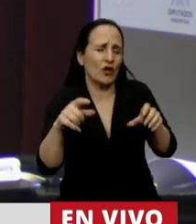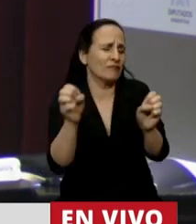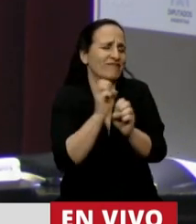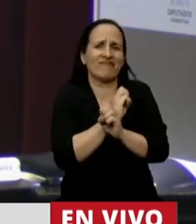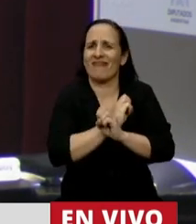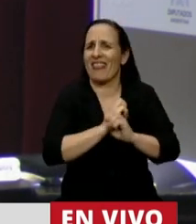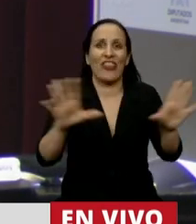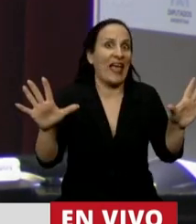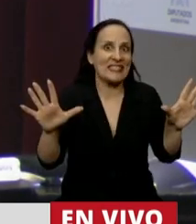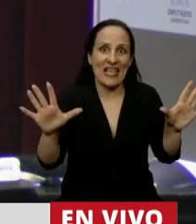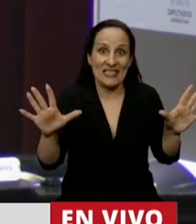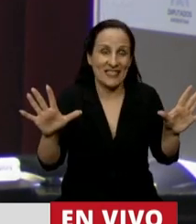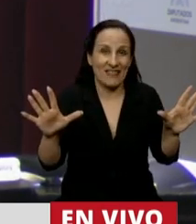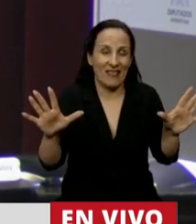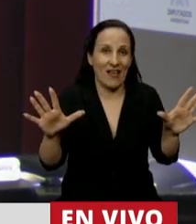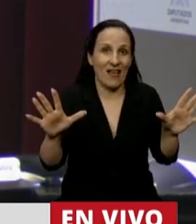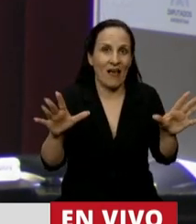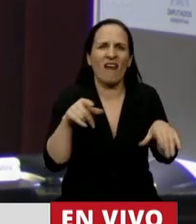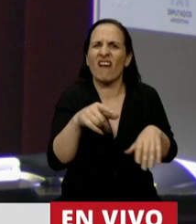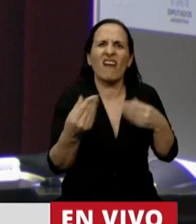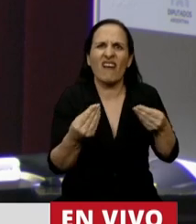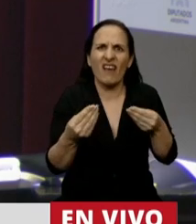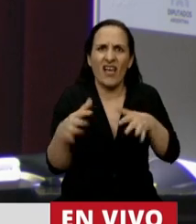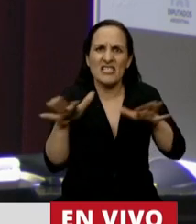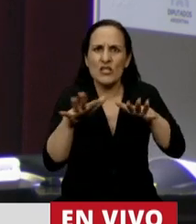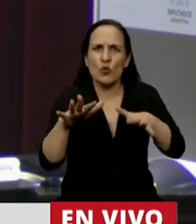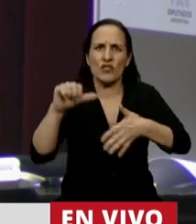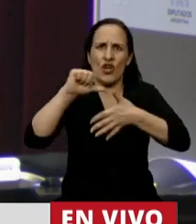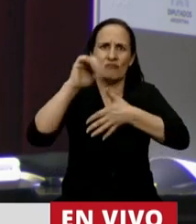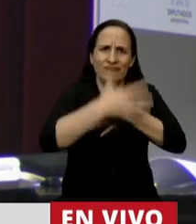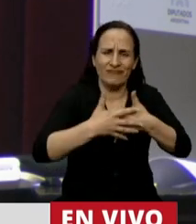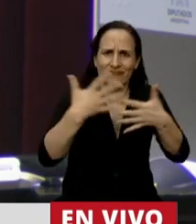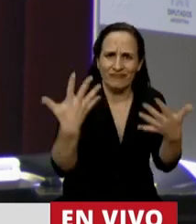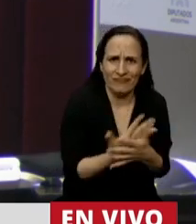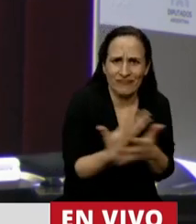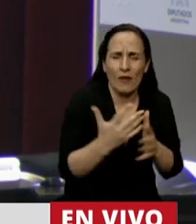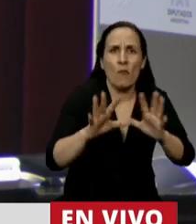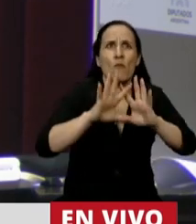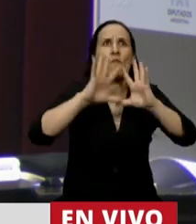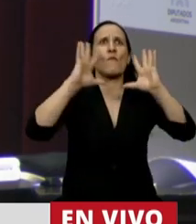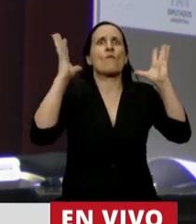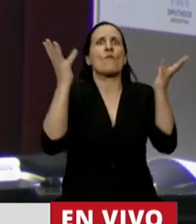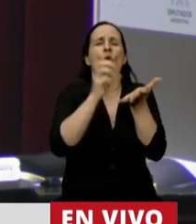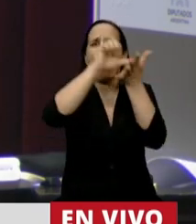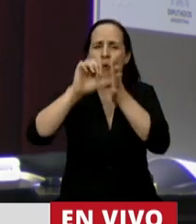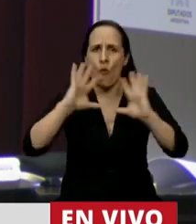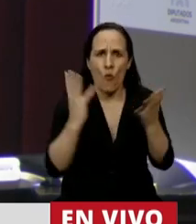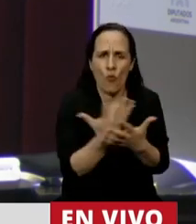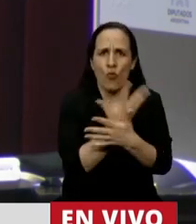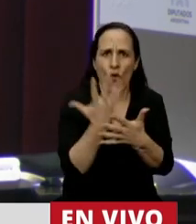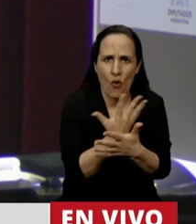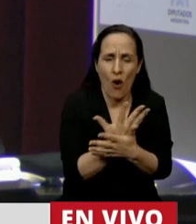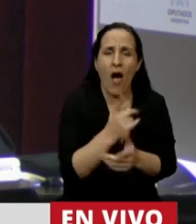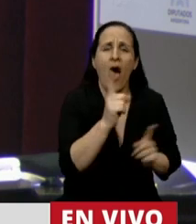con algo que afecta a América Latina y al mundo, la pandemia. A algunos se les